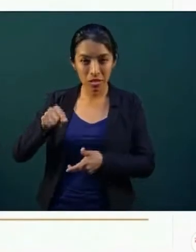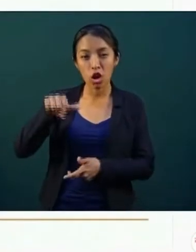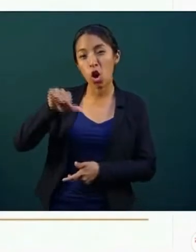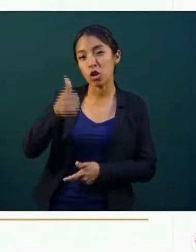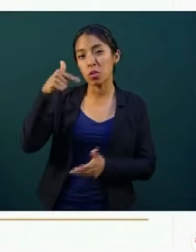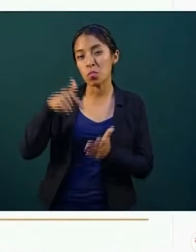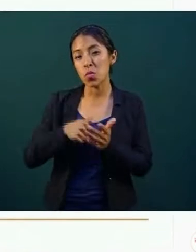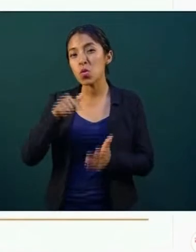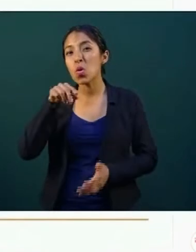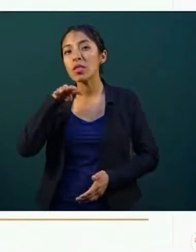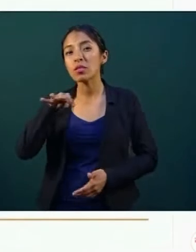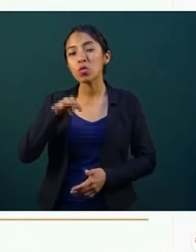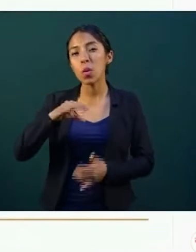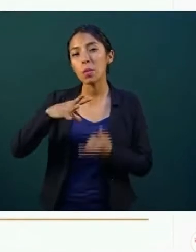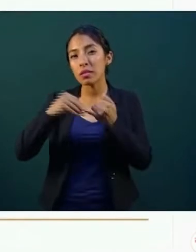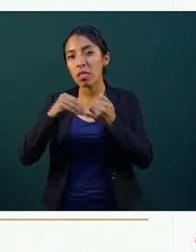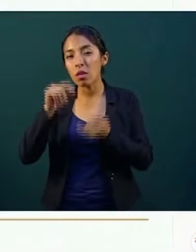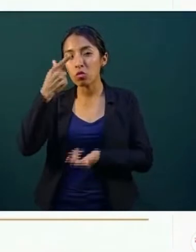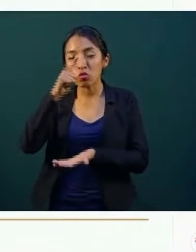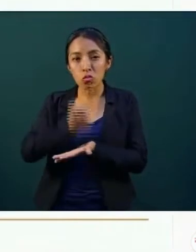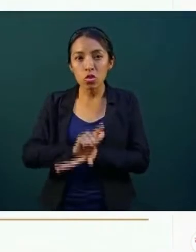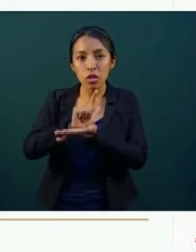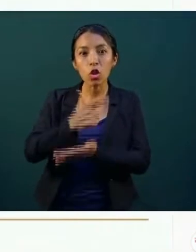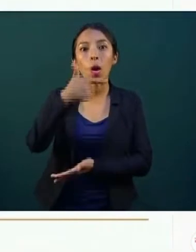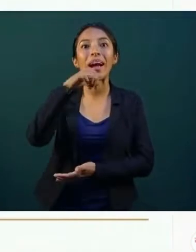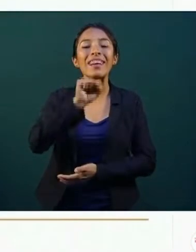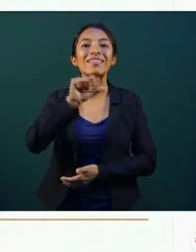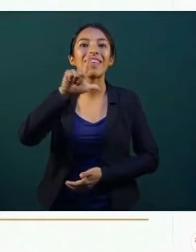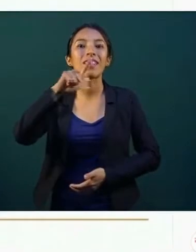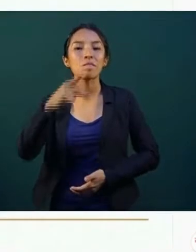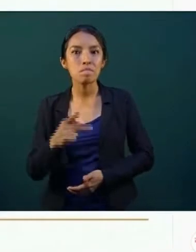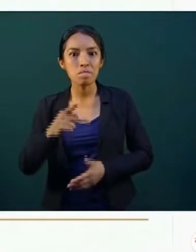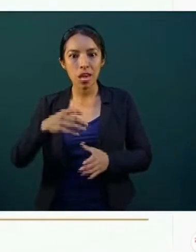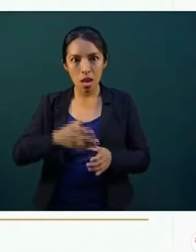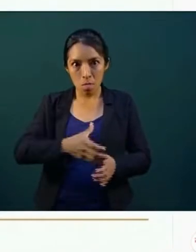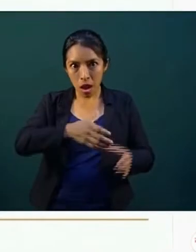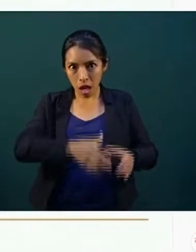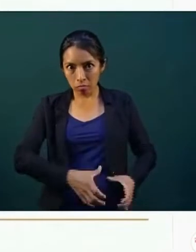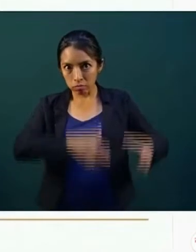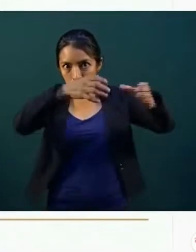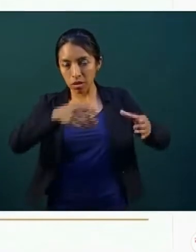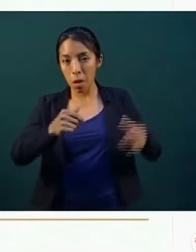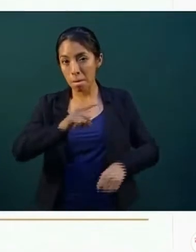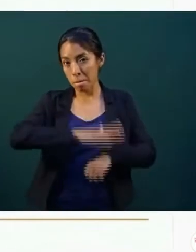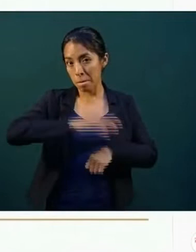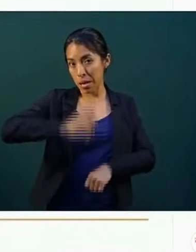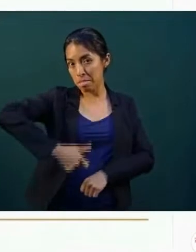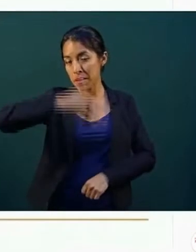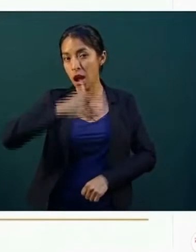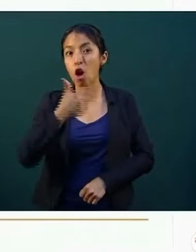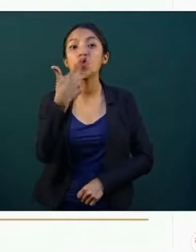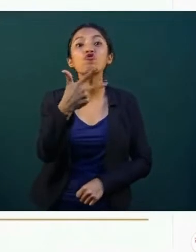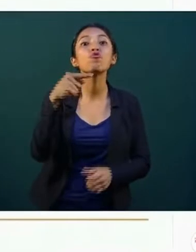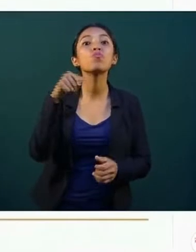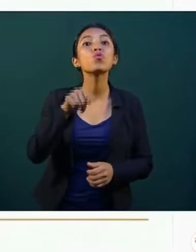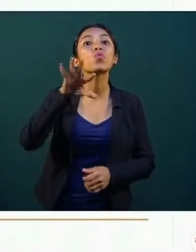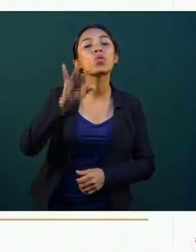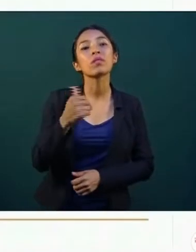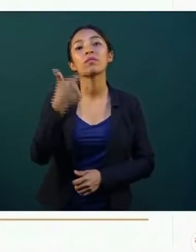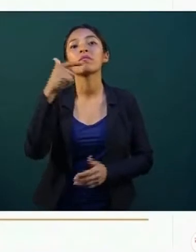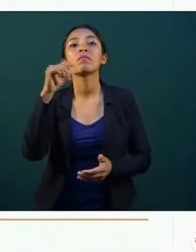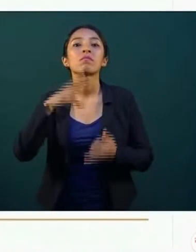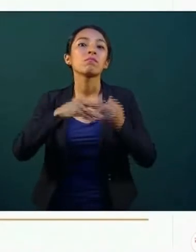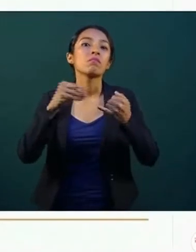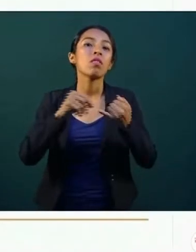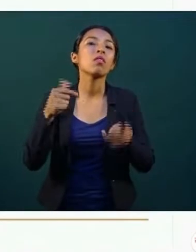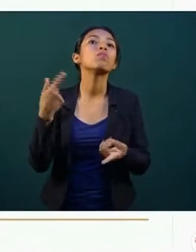centavos por litro. En el gas LP en cilindro, el indicador de ganancia más alto, con 8 pesos con 47 centavos,